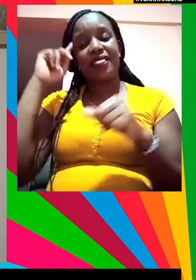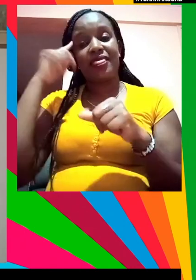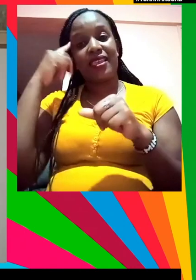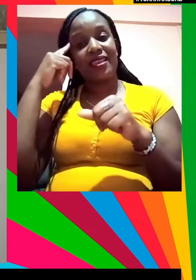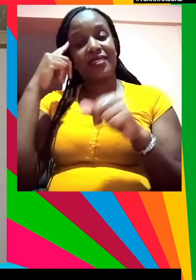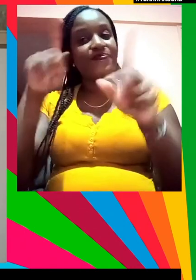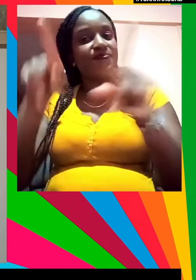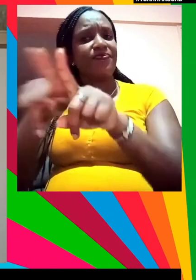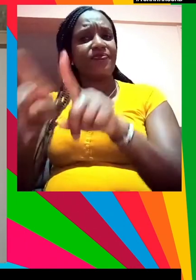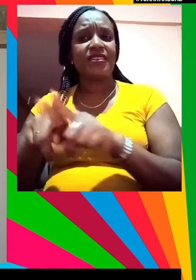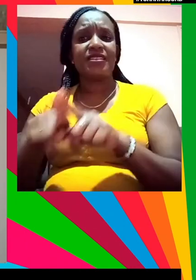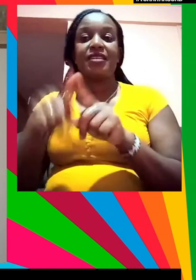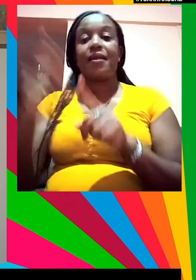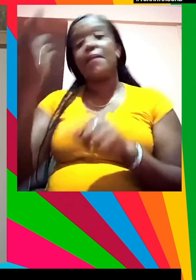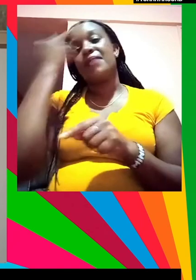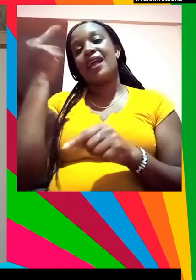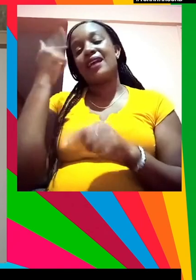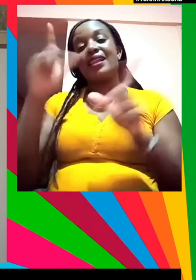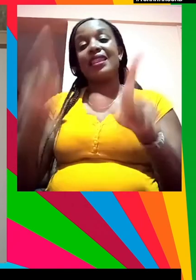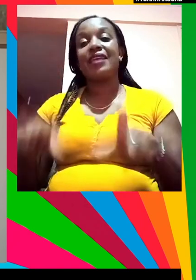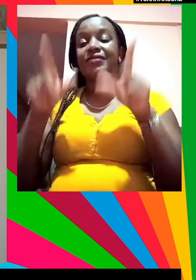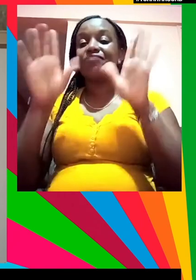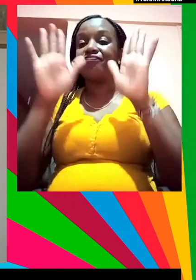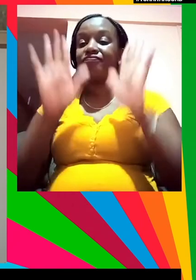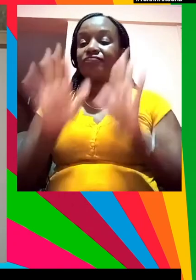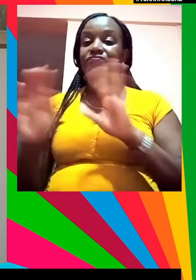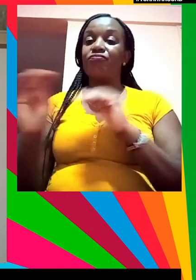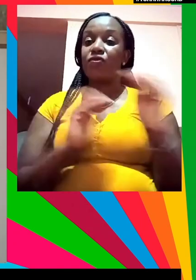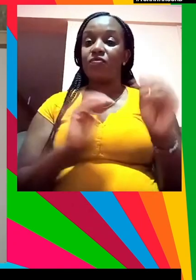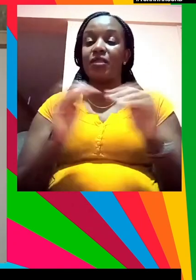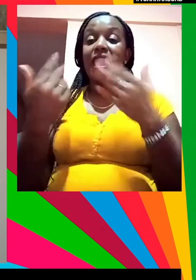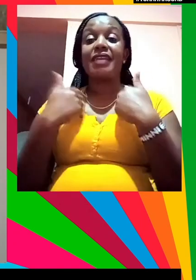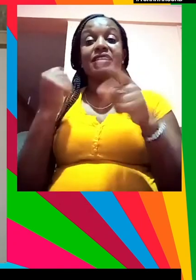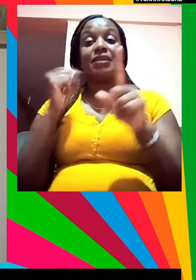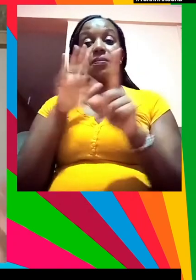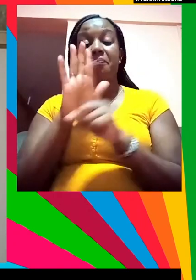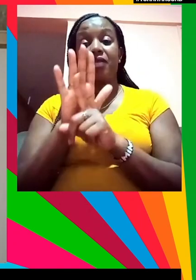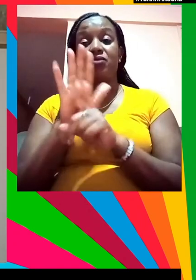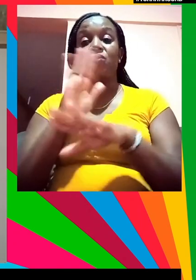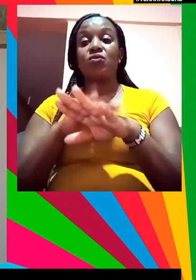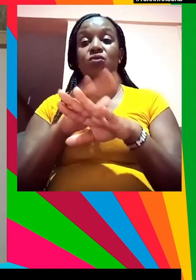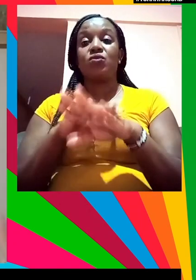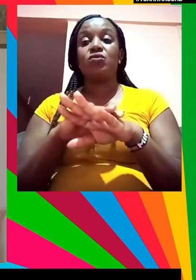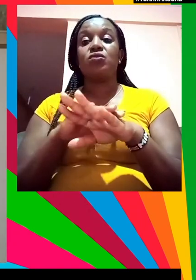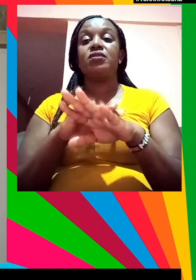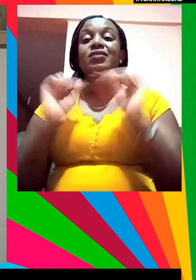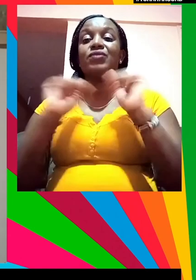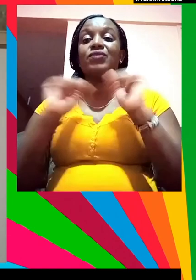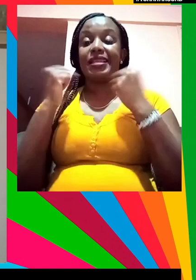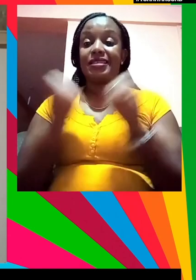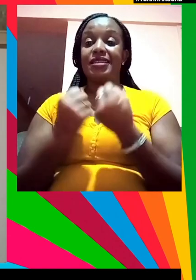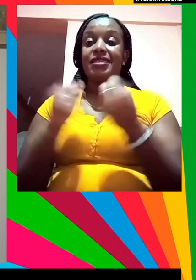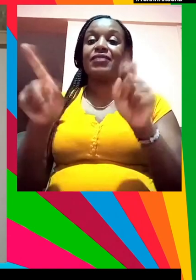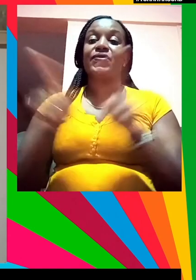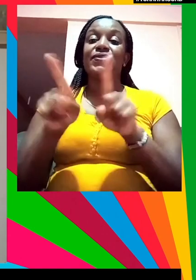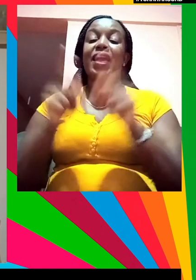que reflexionar el movimiento Black Lives Matter ha tenido un impacto enorme en la sociedad en general y también ha de tener